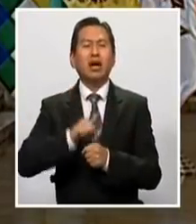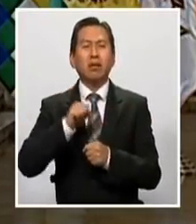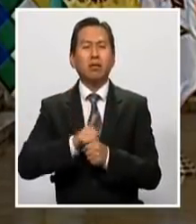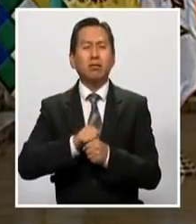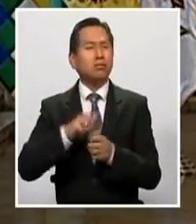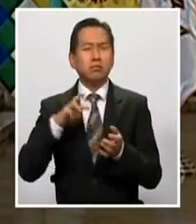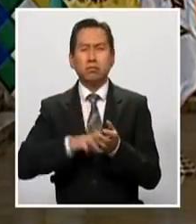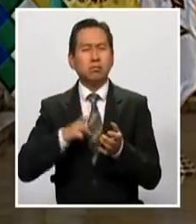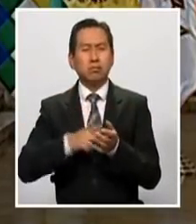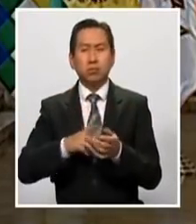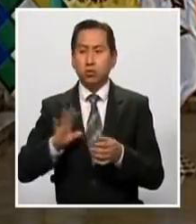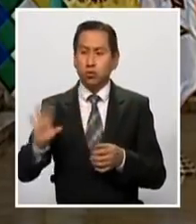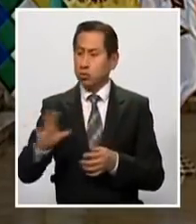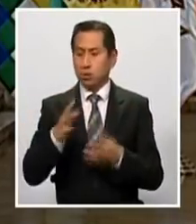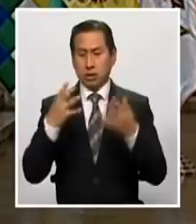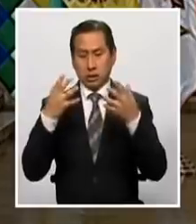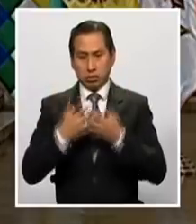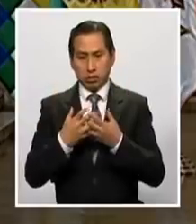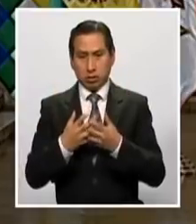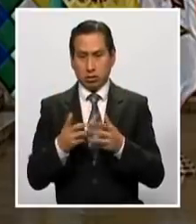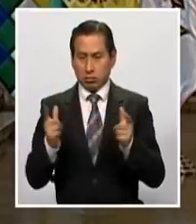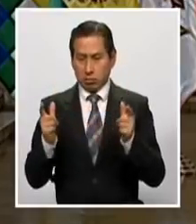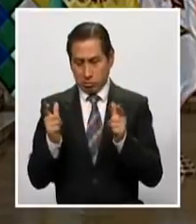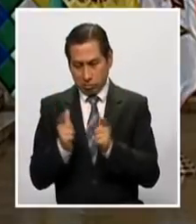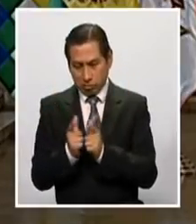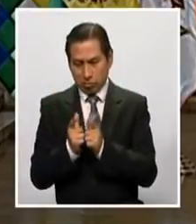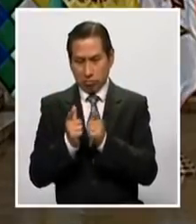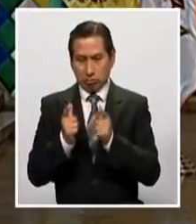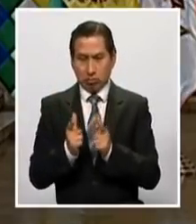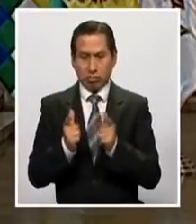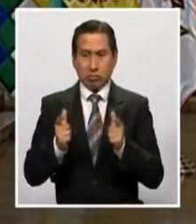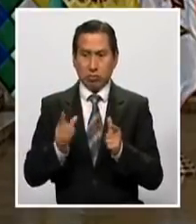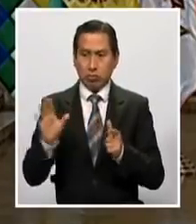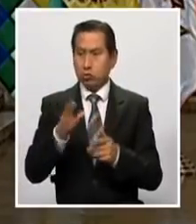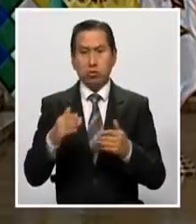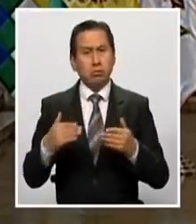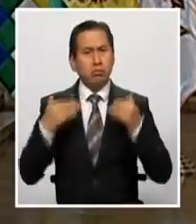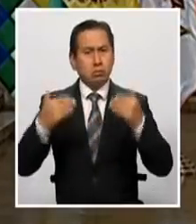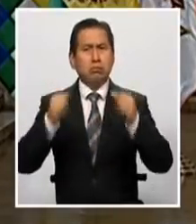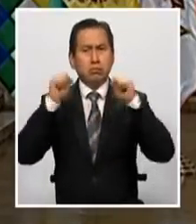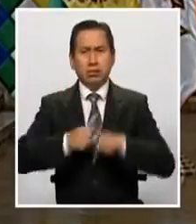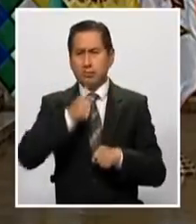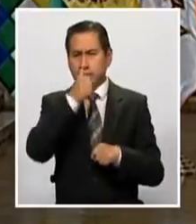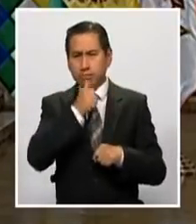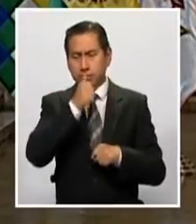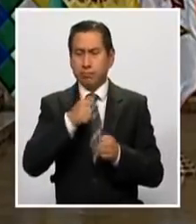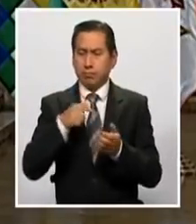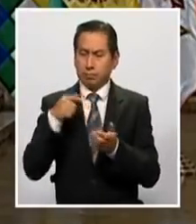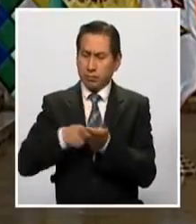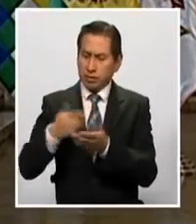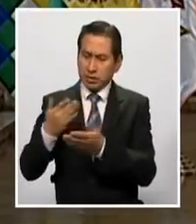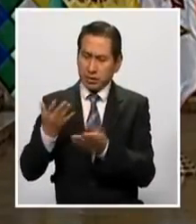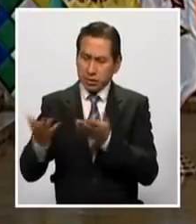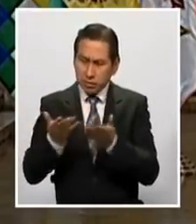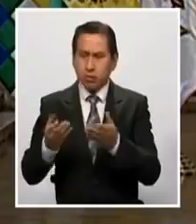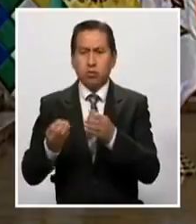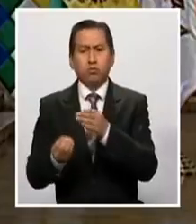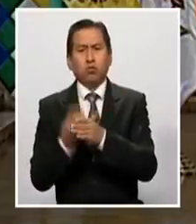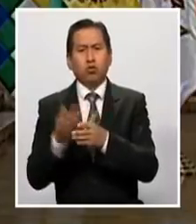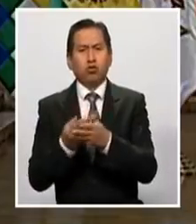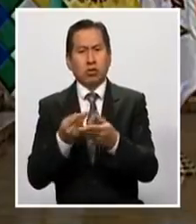empresas micro, pequeñas y medianas salgan adelante en los sectores de servicios, producción,